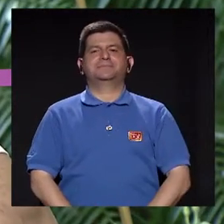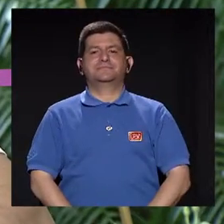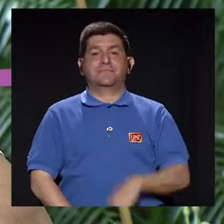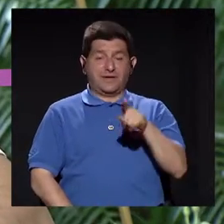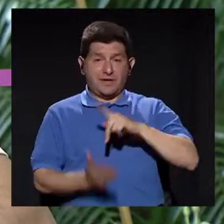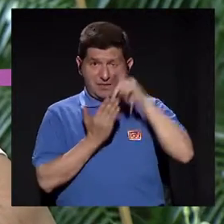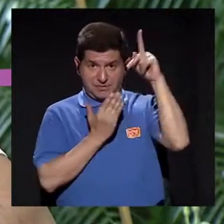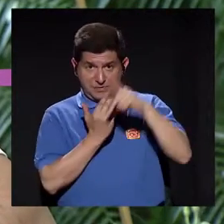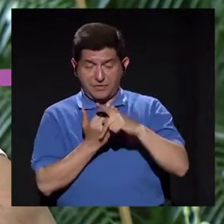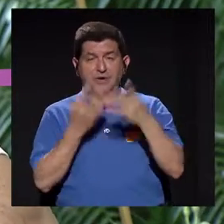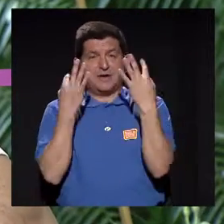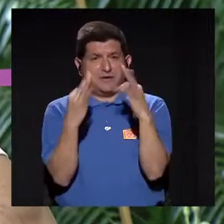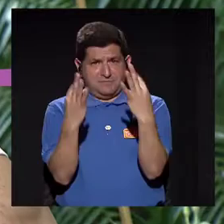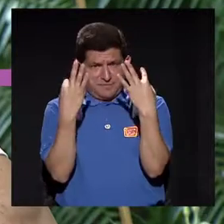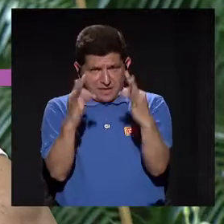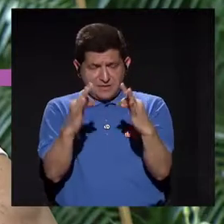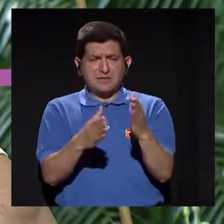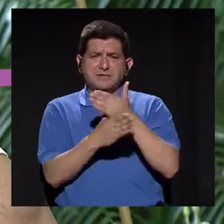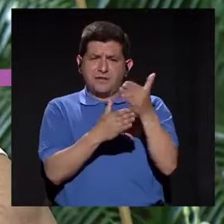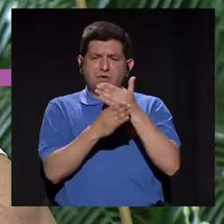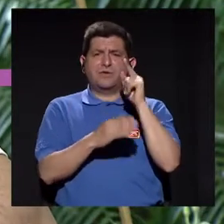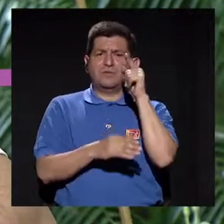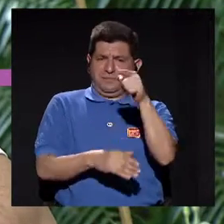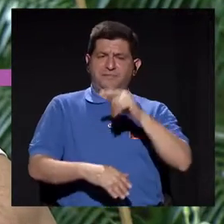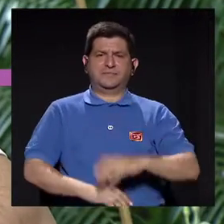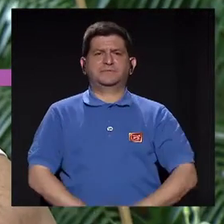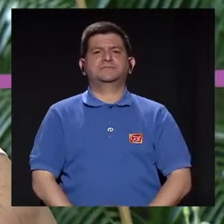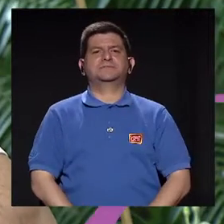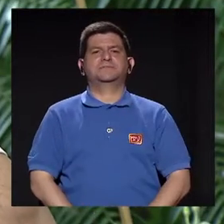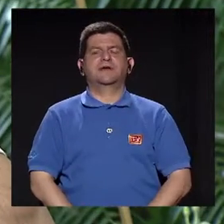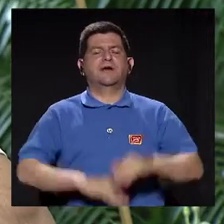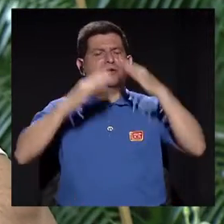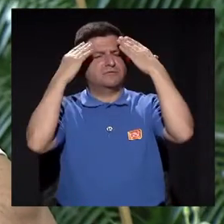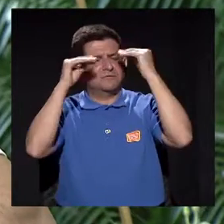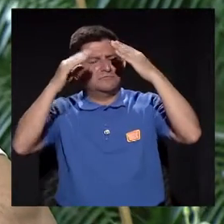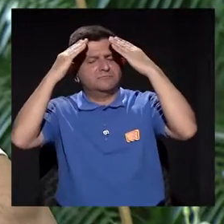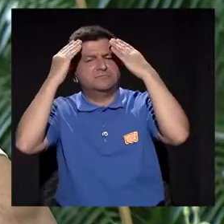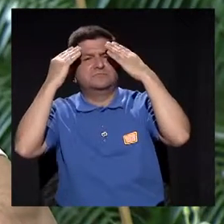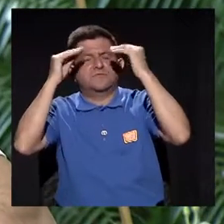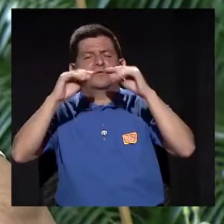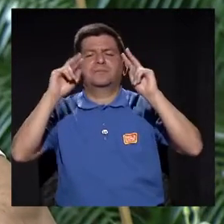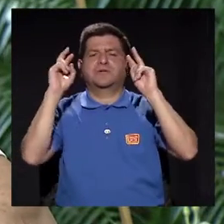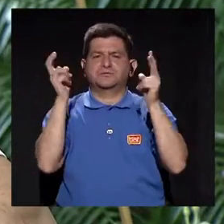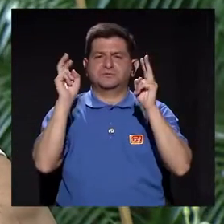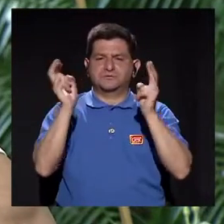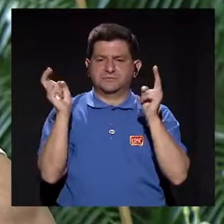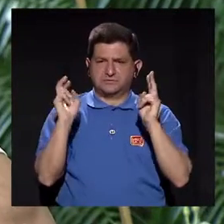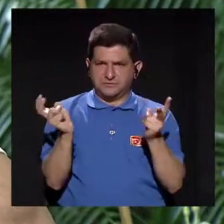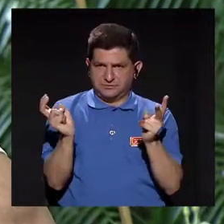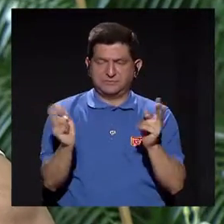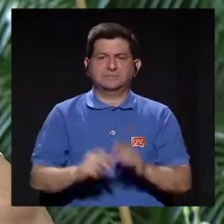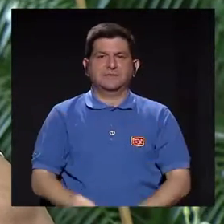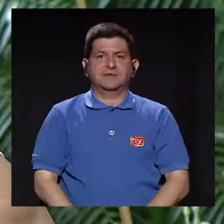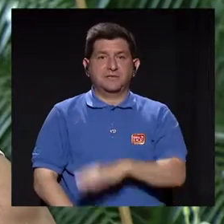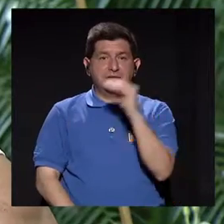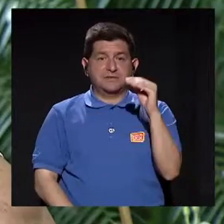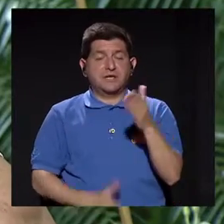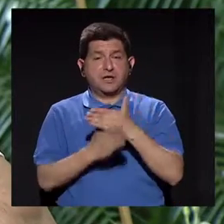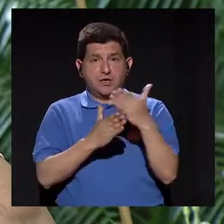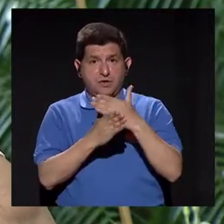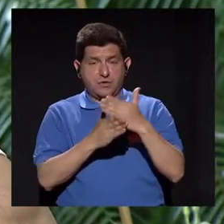En esta telerevista procuramos compartir con ustedes información, temas y